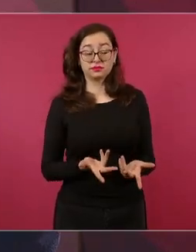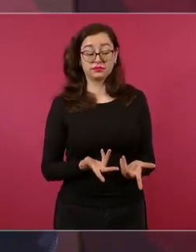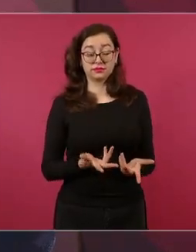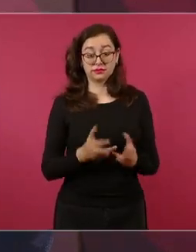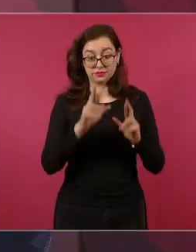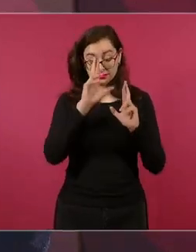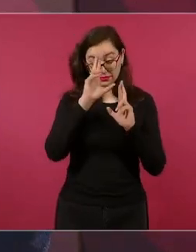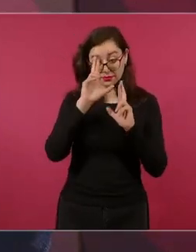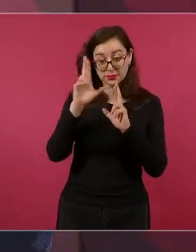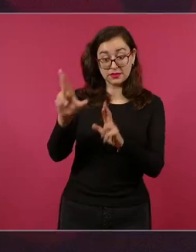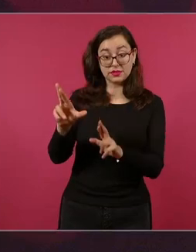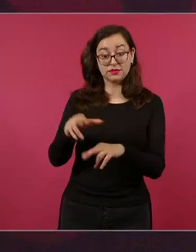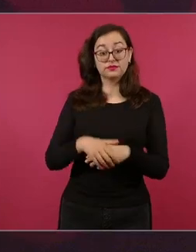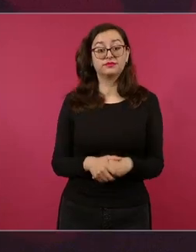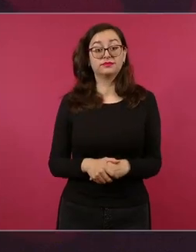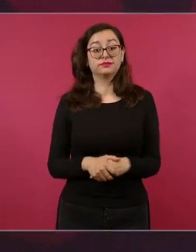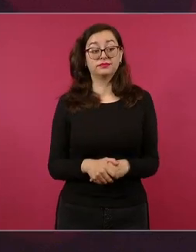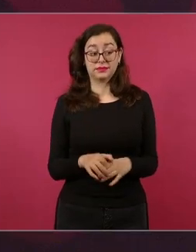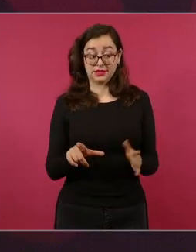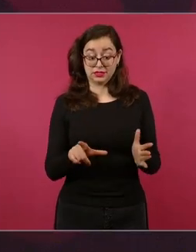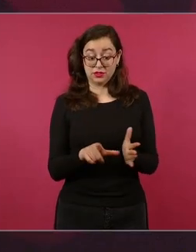lección de la elección